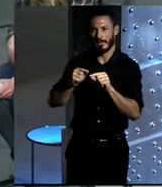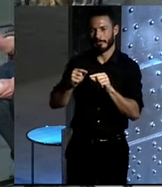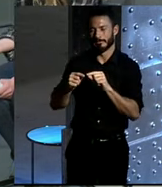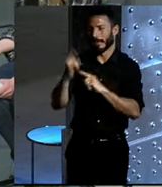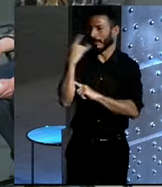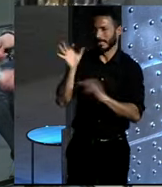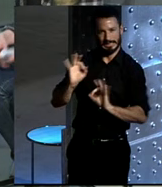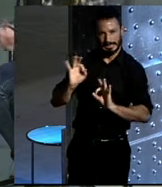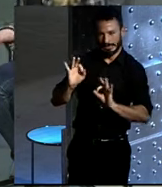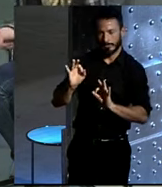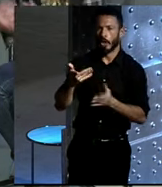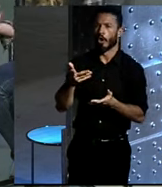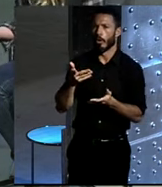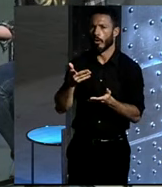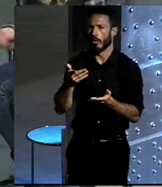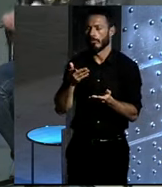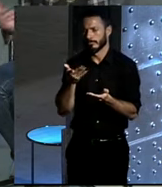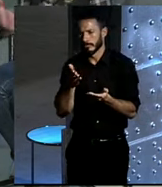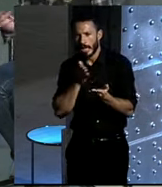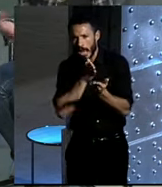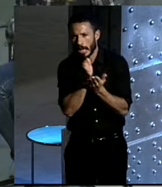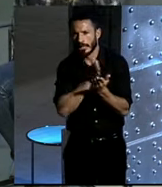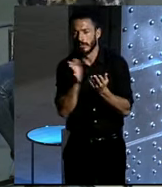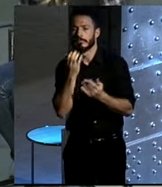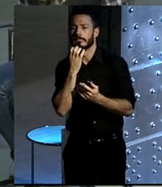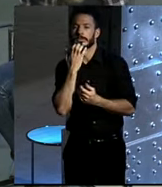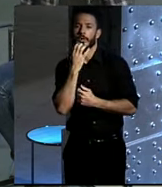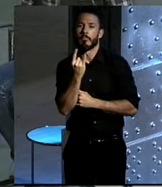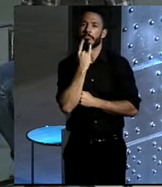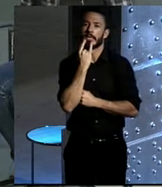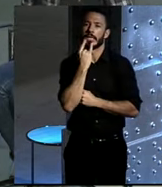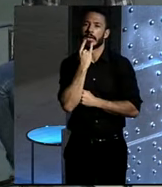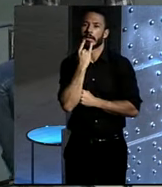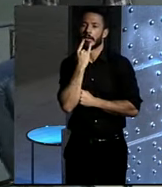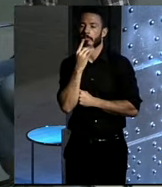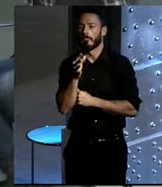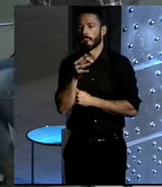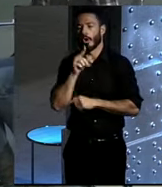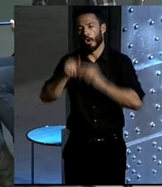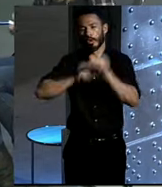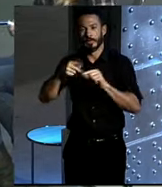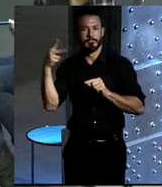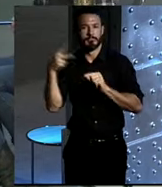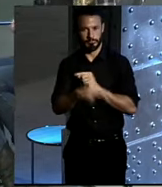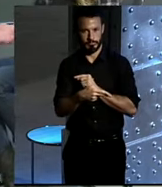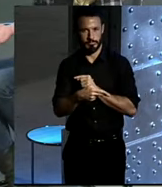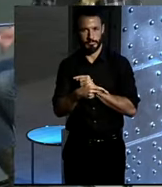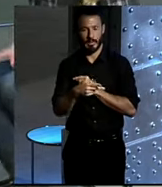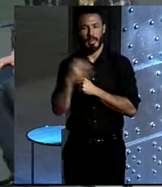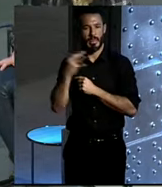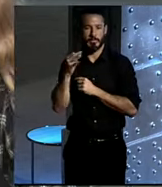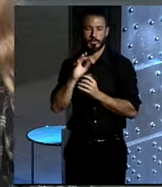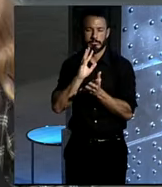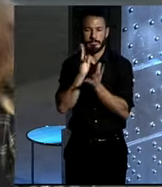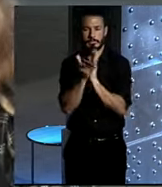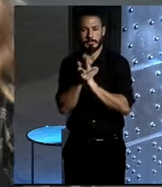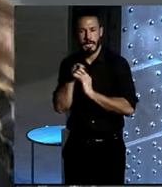ya... Están inventadas baterías recargables que no son contaminantes y creo que tenemos que avanzar hacia eso. Porque es verdad que